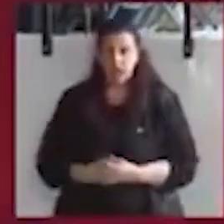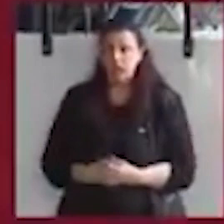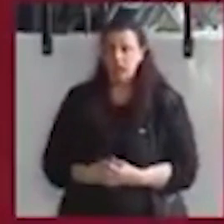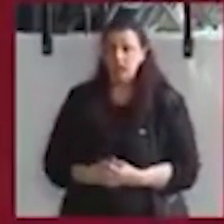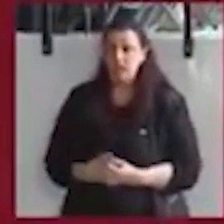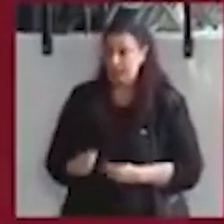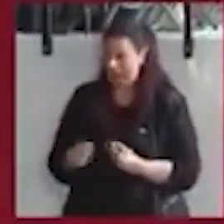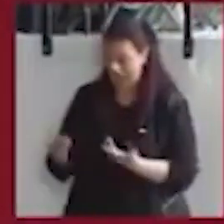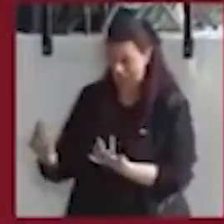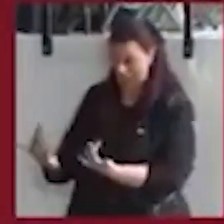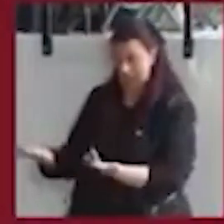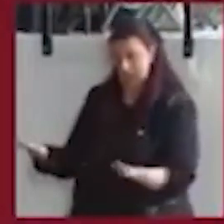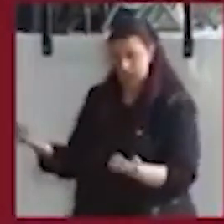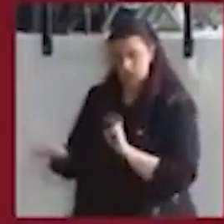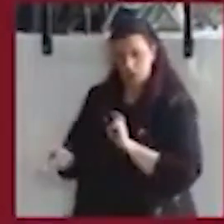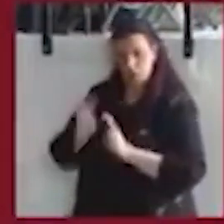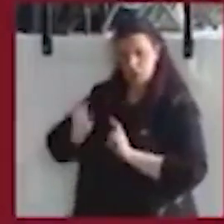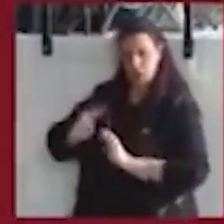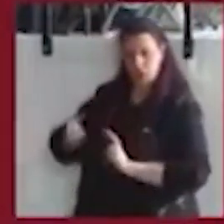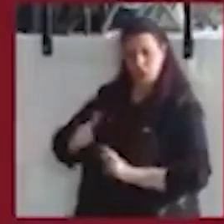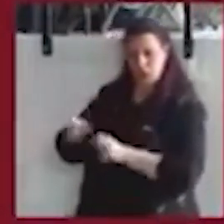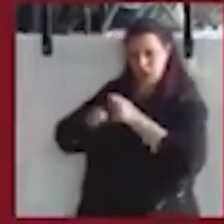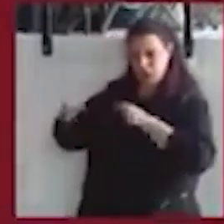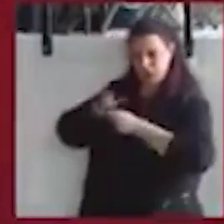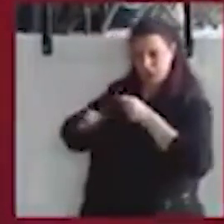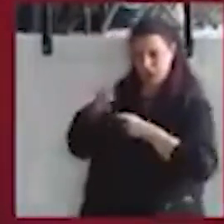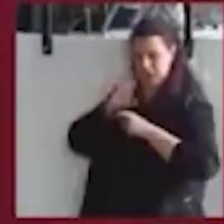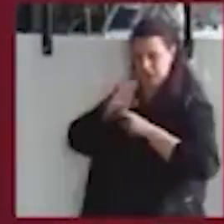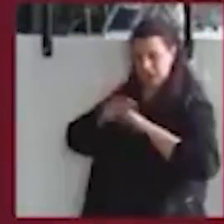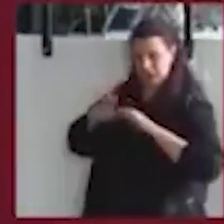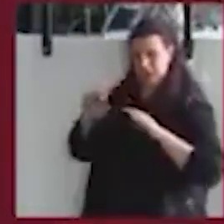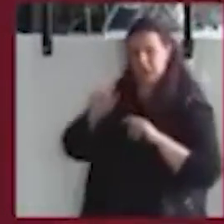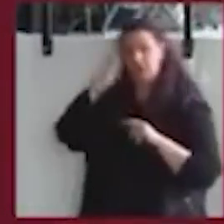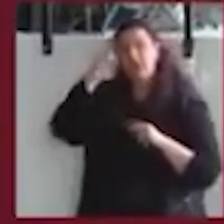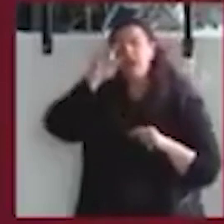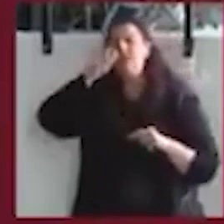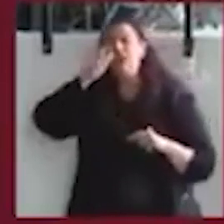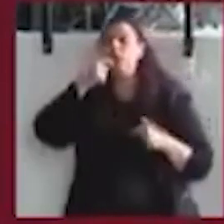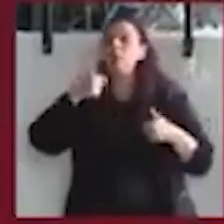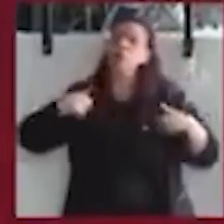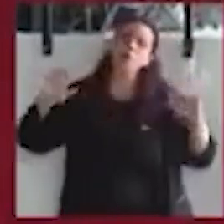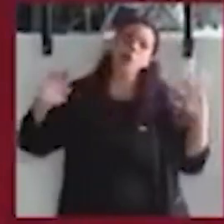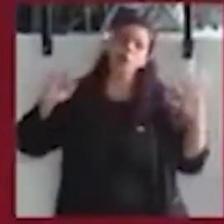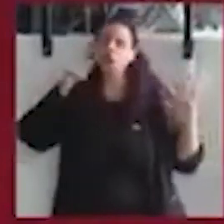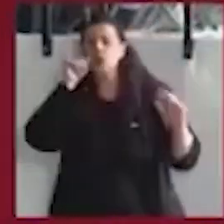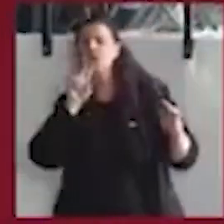Para hacer algo más que insultar. ¿Os acordáis lo que decía el señor Fijó? Yo no vengo a insultar al señor Sánchez.